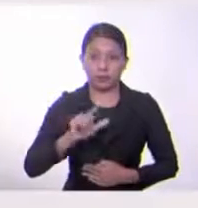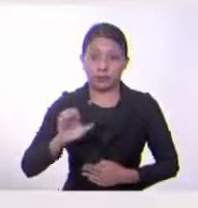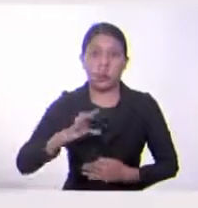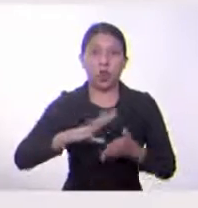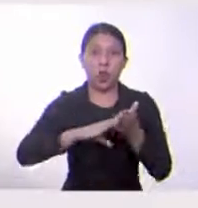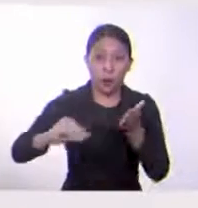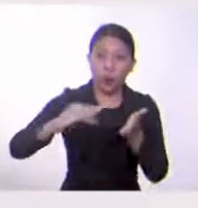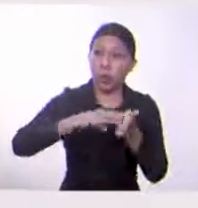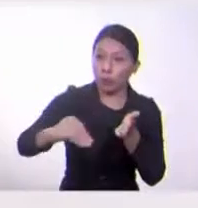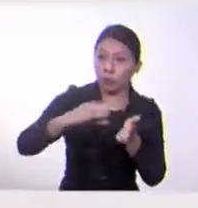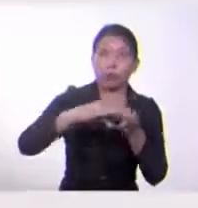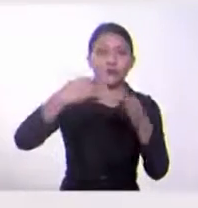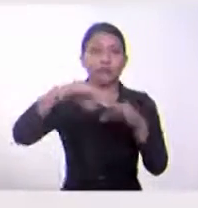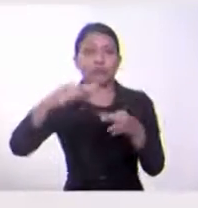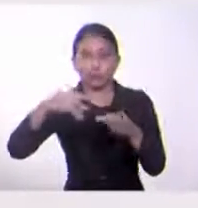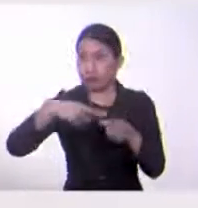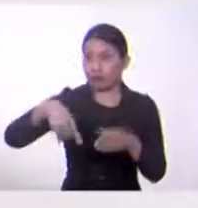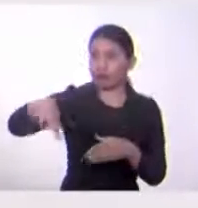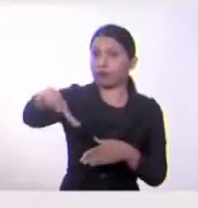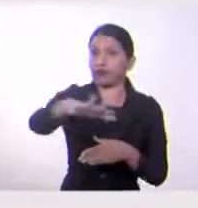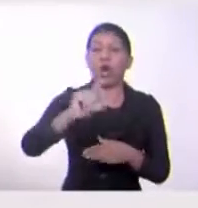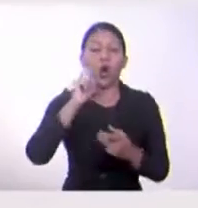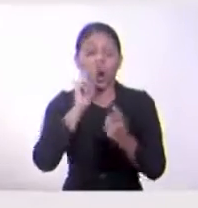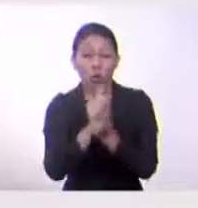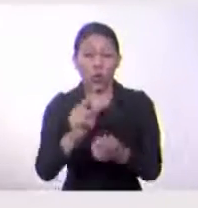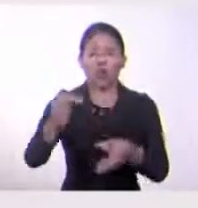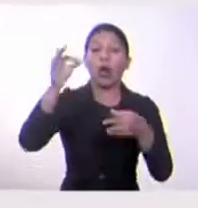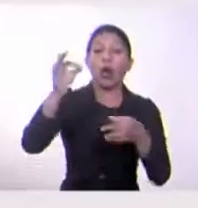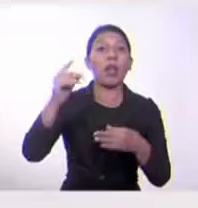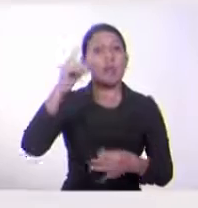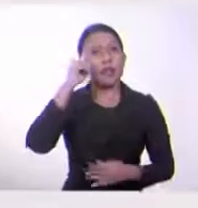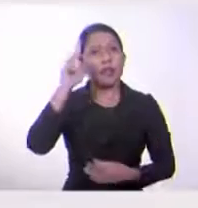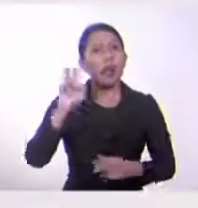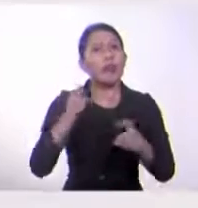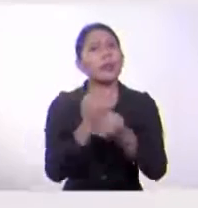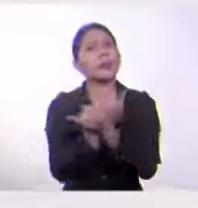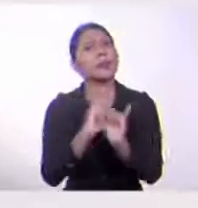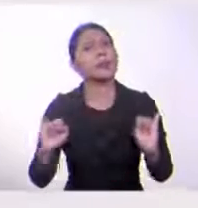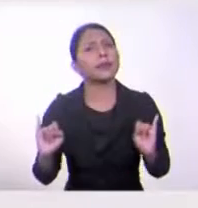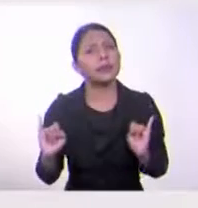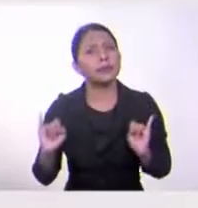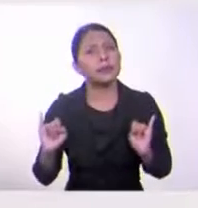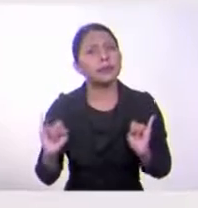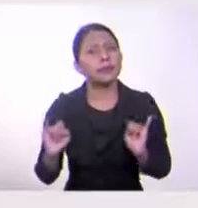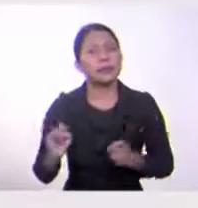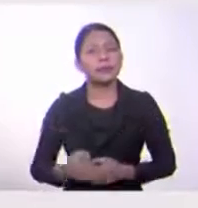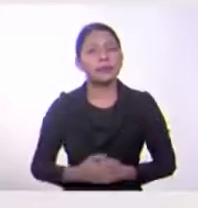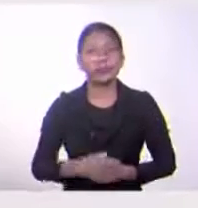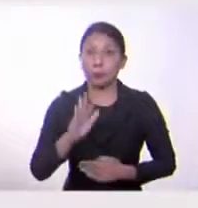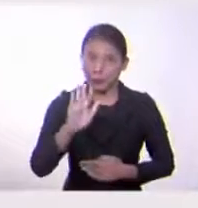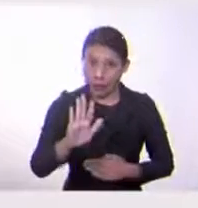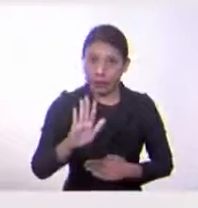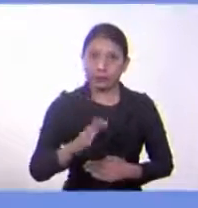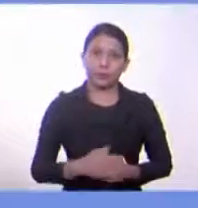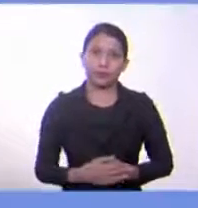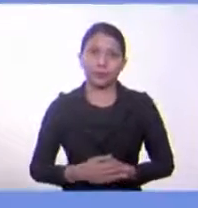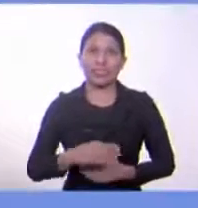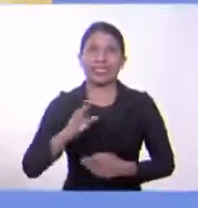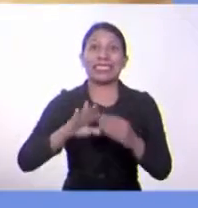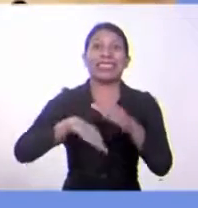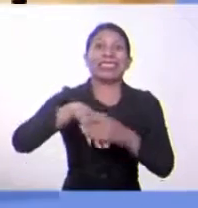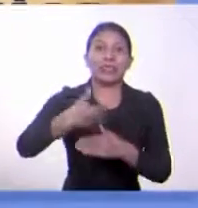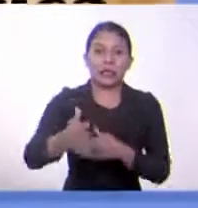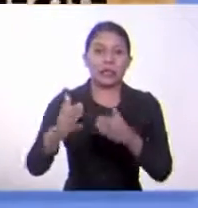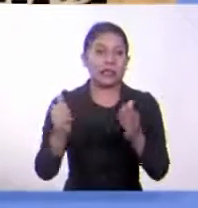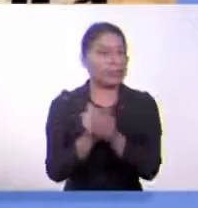provincias, y se da a conocer la idea de la independencia. Pero viene más adelante un problema, y es la